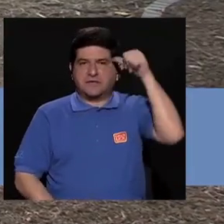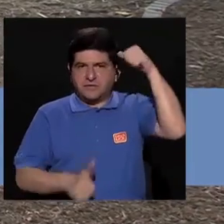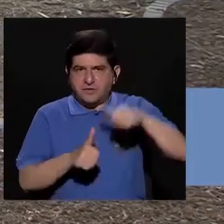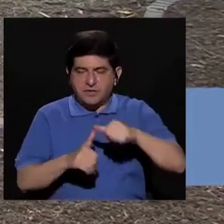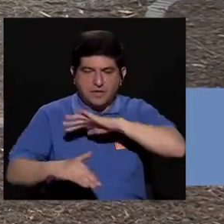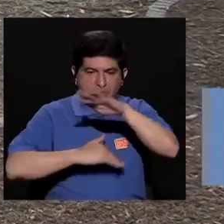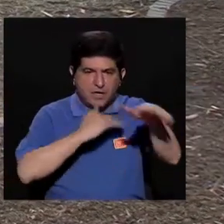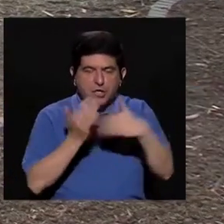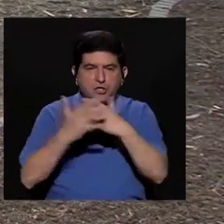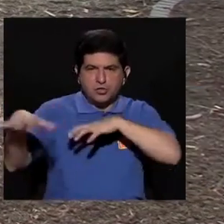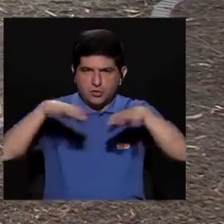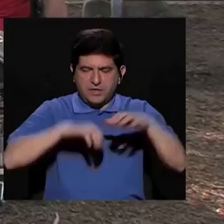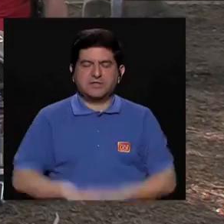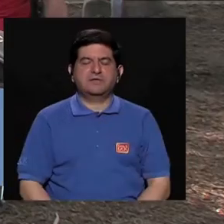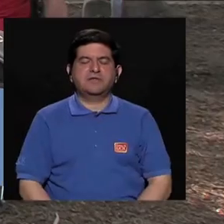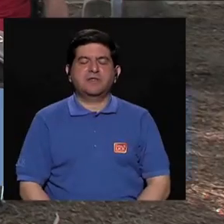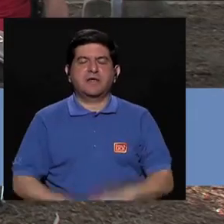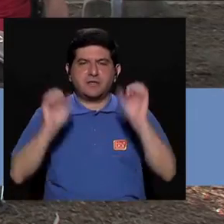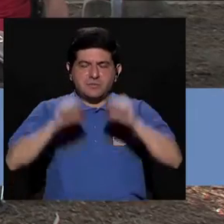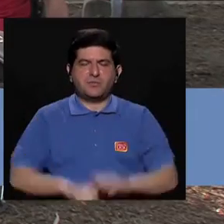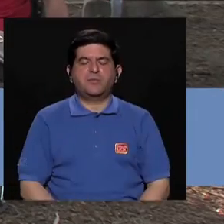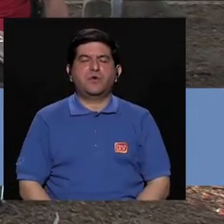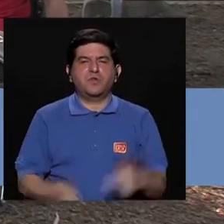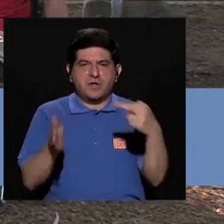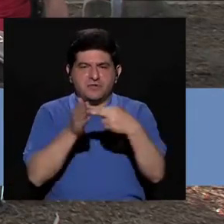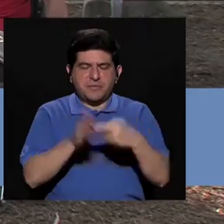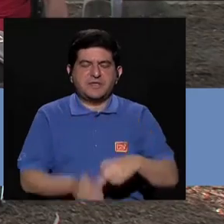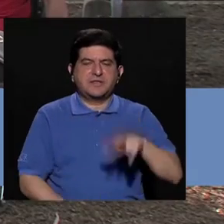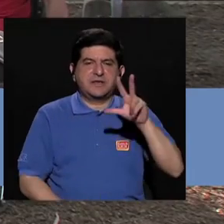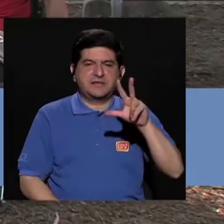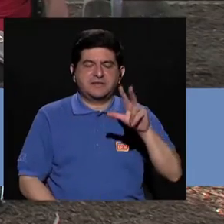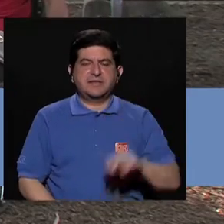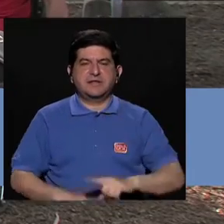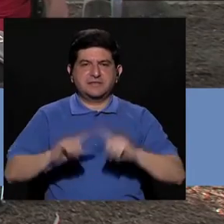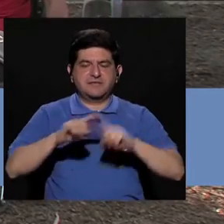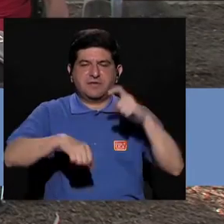todos los ejercicios que hicimos podemos hacer tres series de 15 a 20 repeticiones.